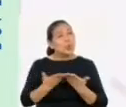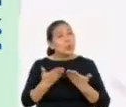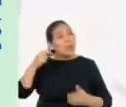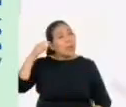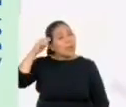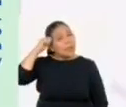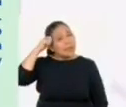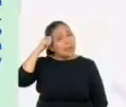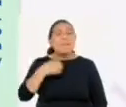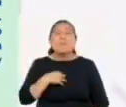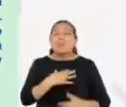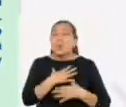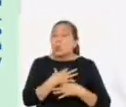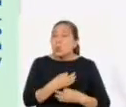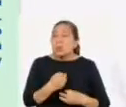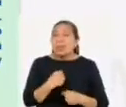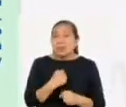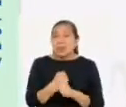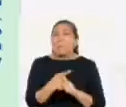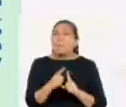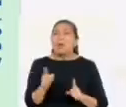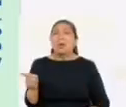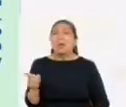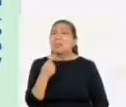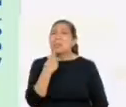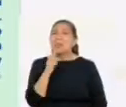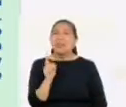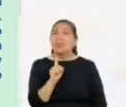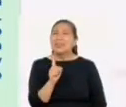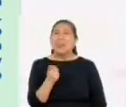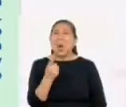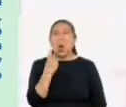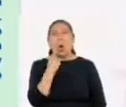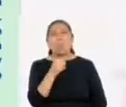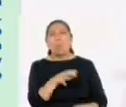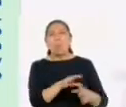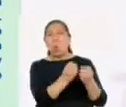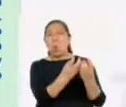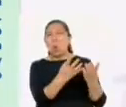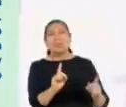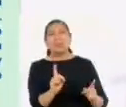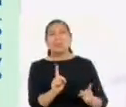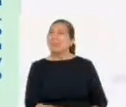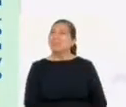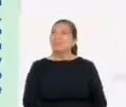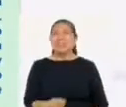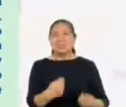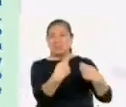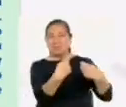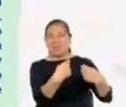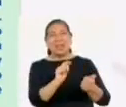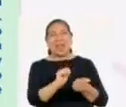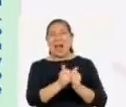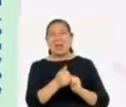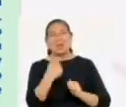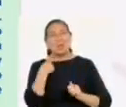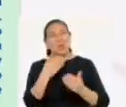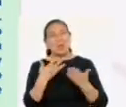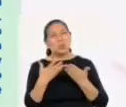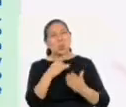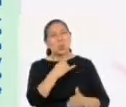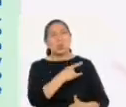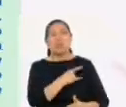ingeniería, que me encanta y construir obras. Pero él dice que ese ambiente está lleno de hombres y me está convenciendo para que cambie de carrera.